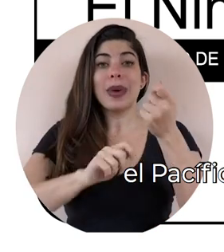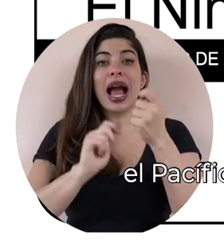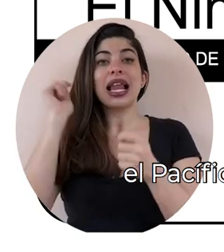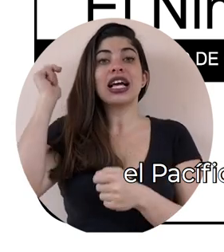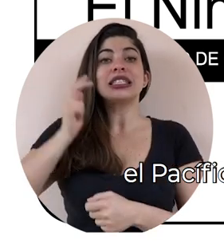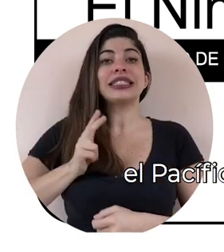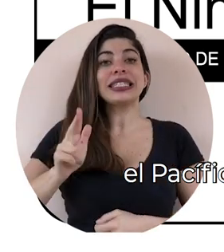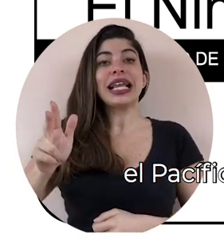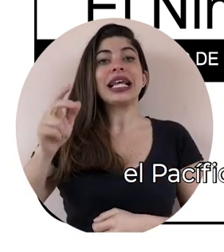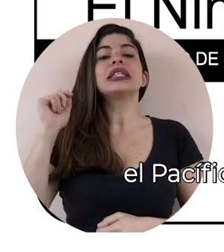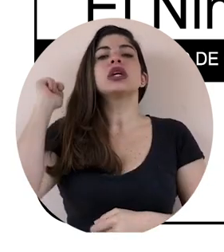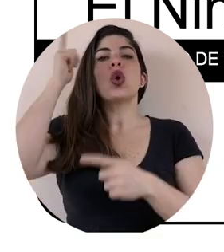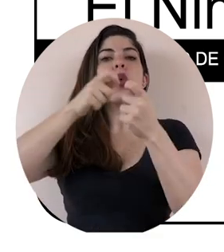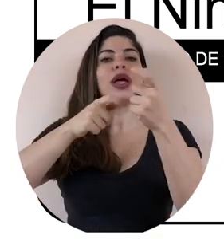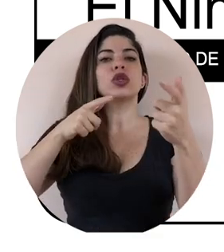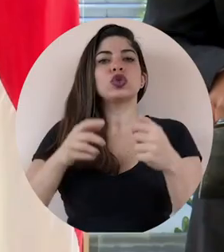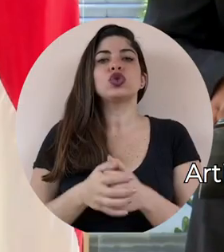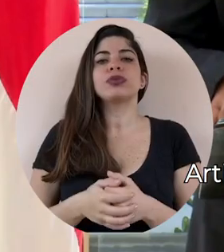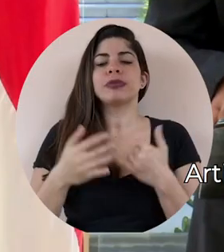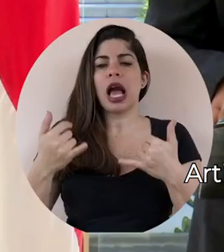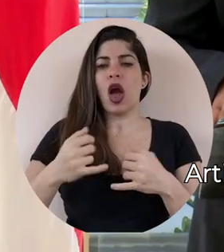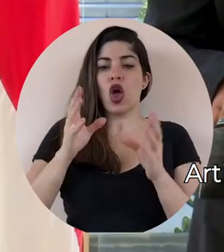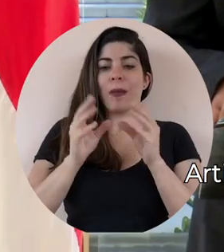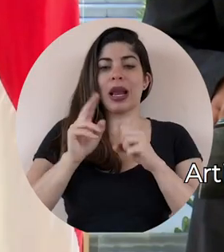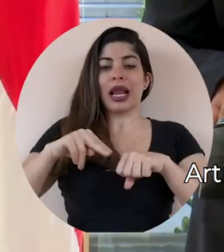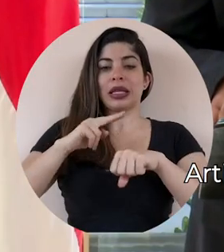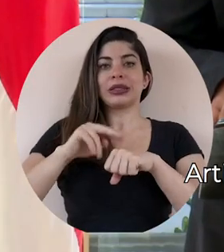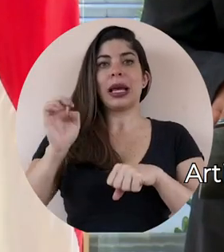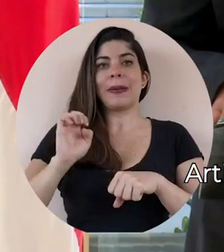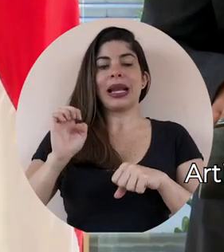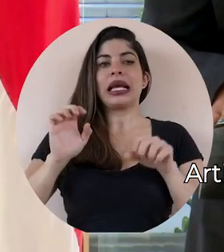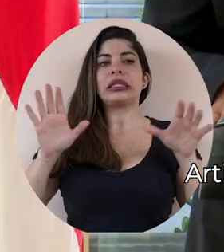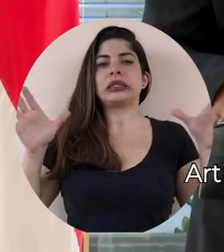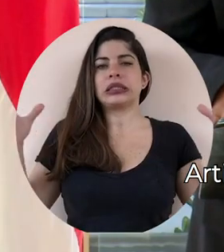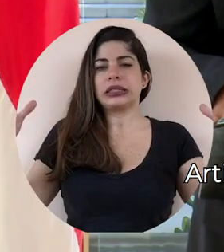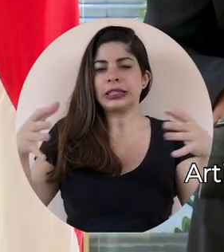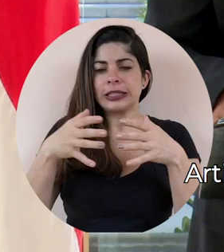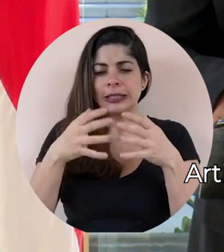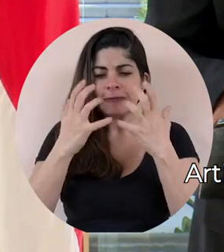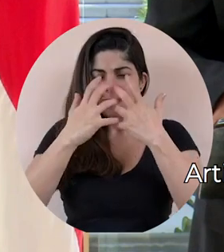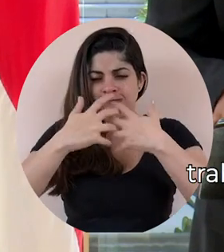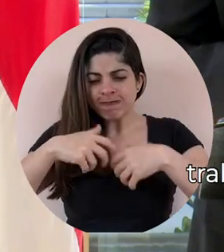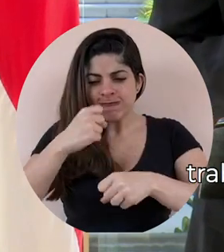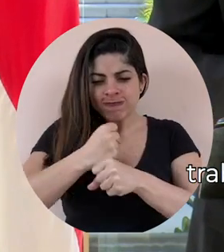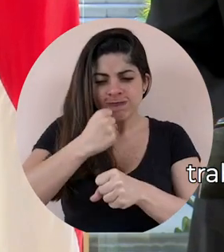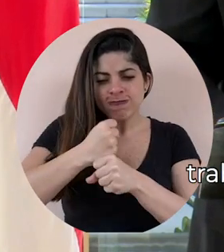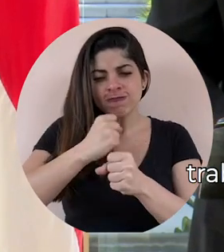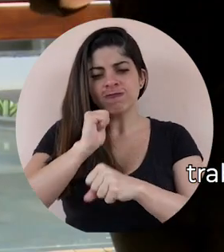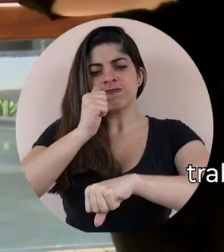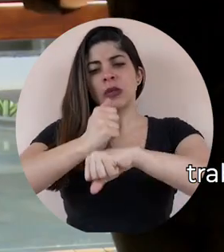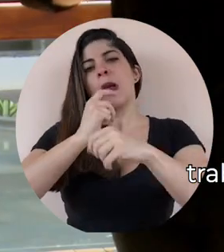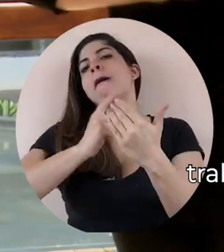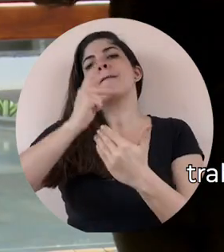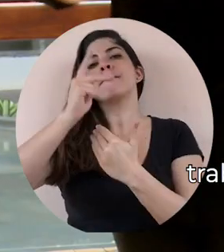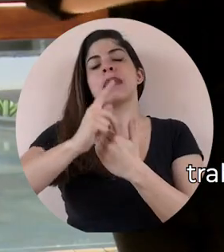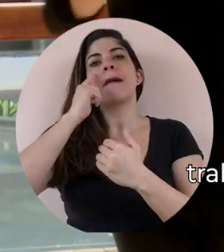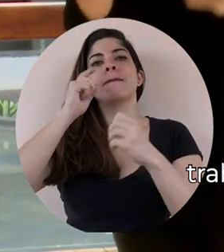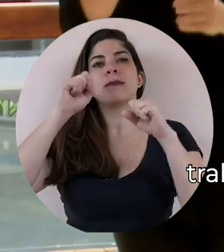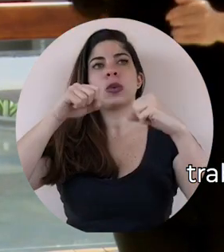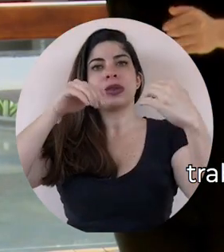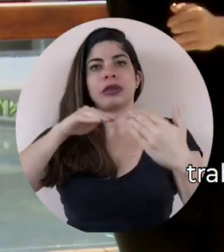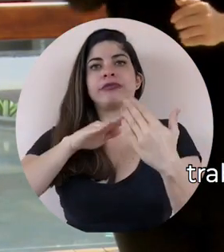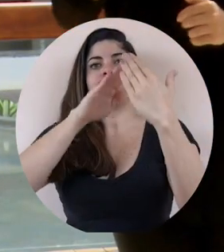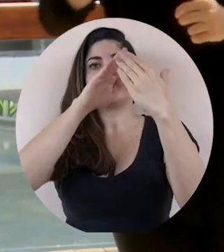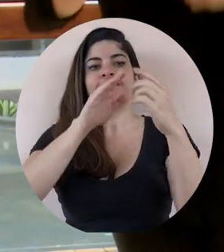Upala, Los Chiles y Huatuzo. Articulado por la Comisión Nacional de Emergencia, trabajamos un plan de contingencia